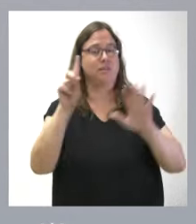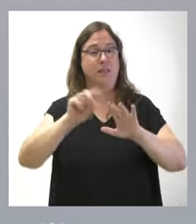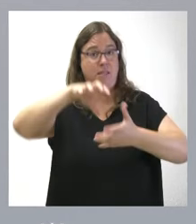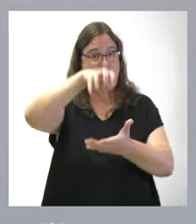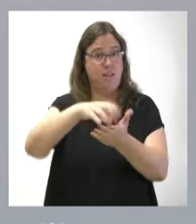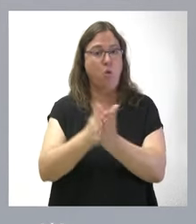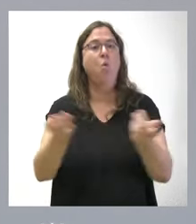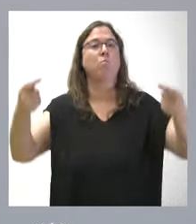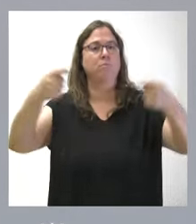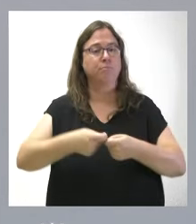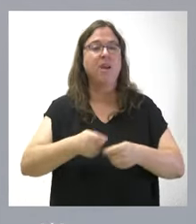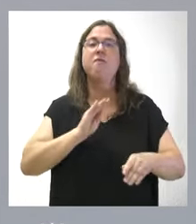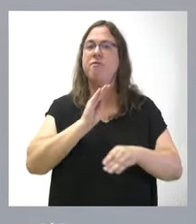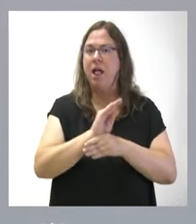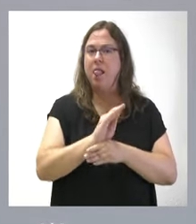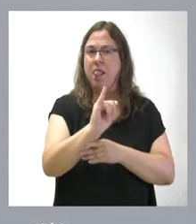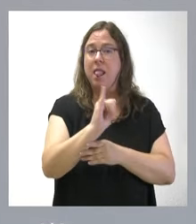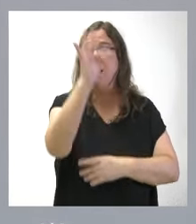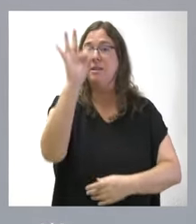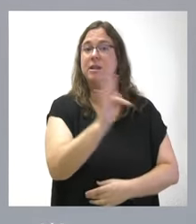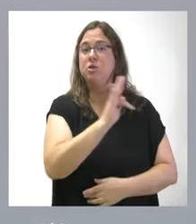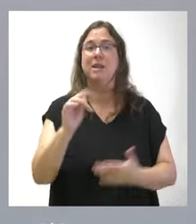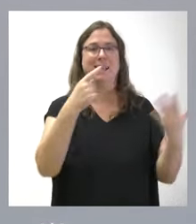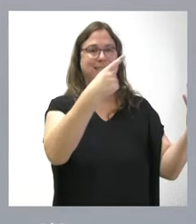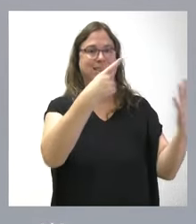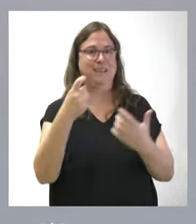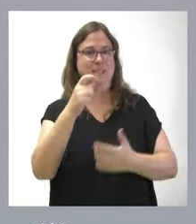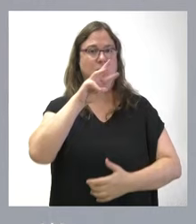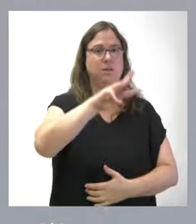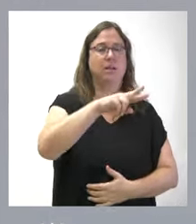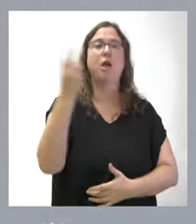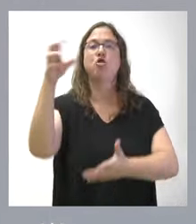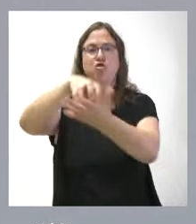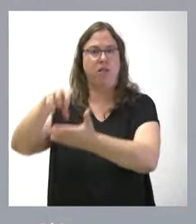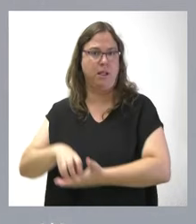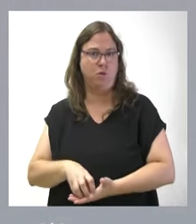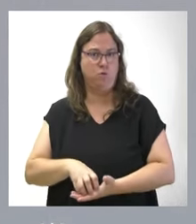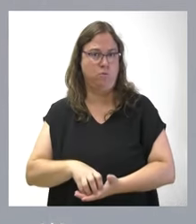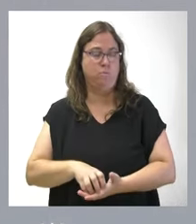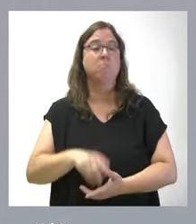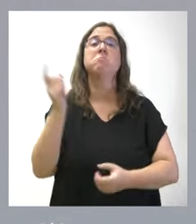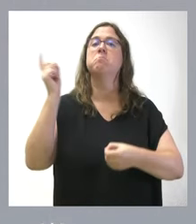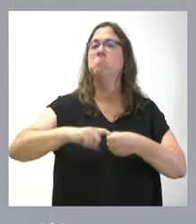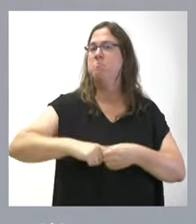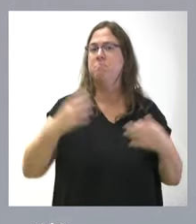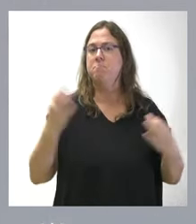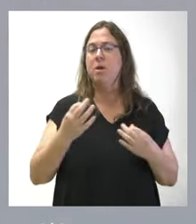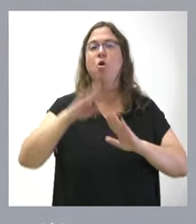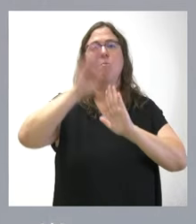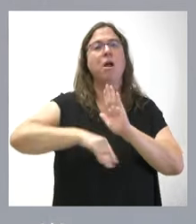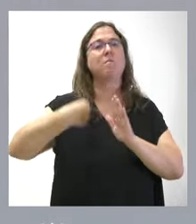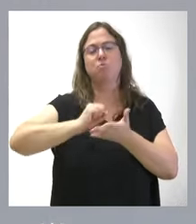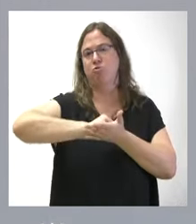que van a recibir financiación, para un total de 632 centros que van a participar en este programa de